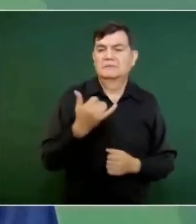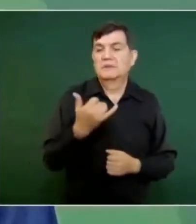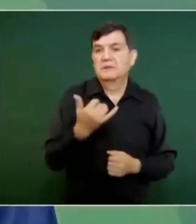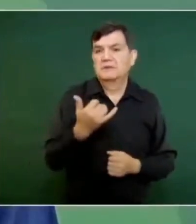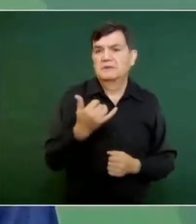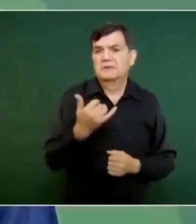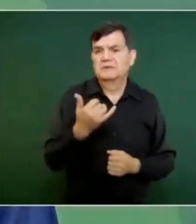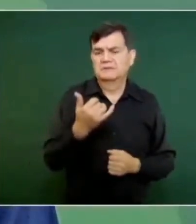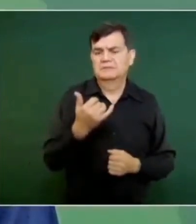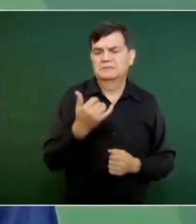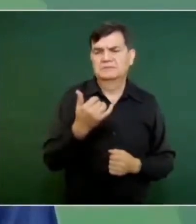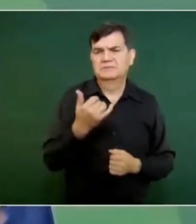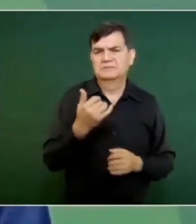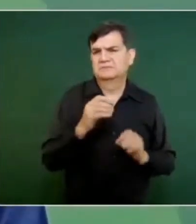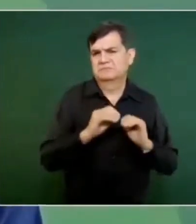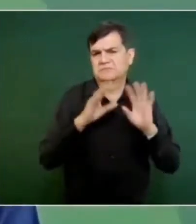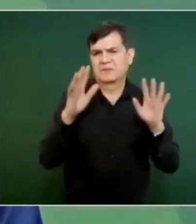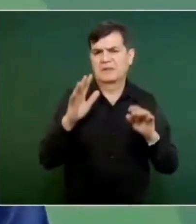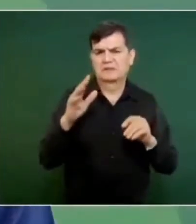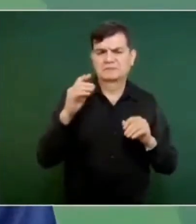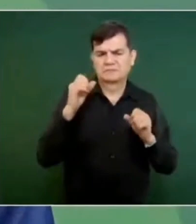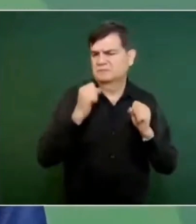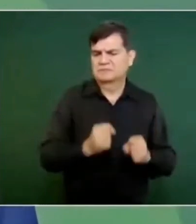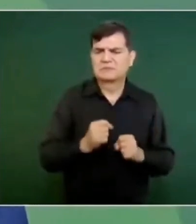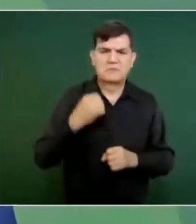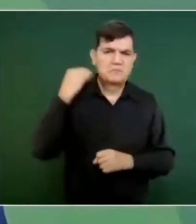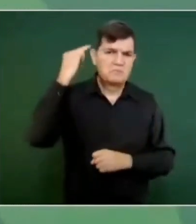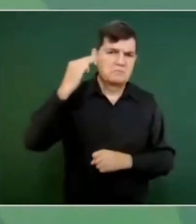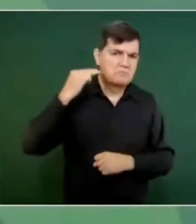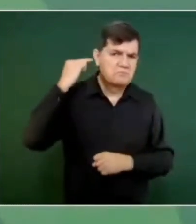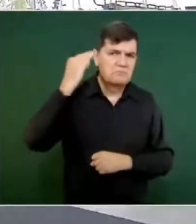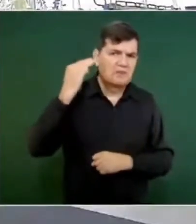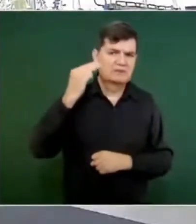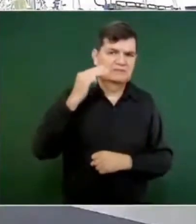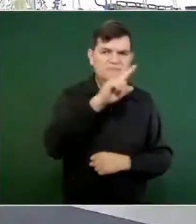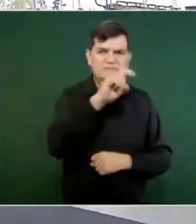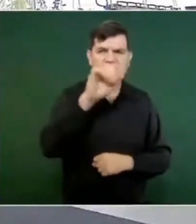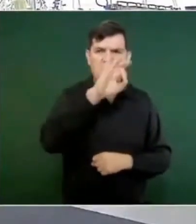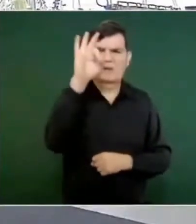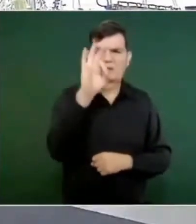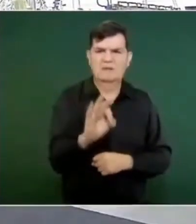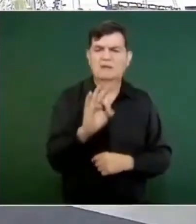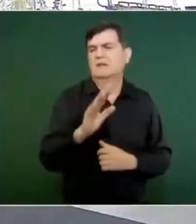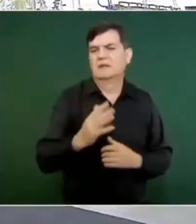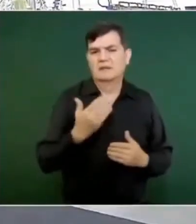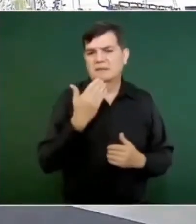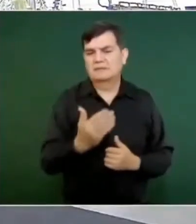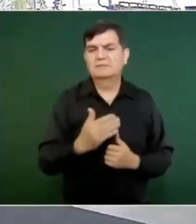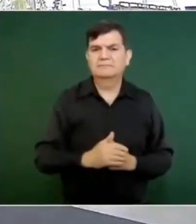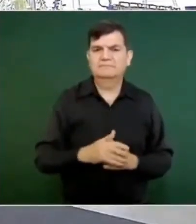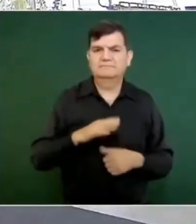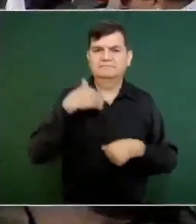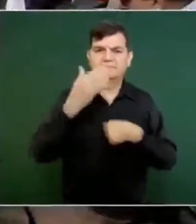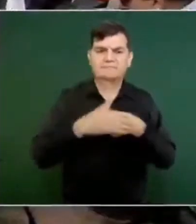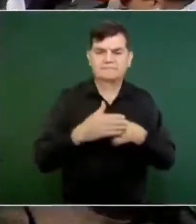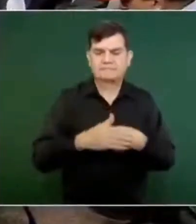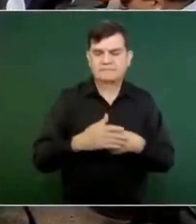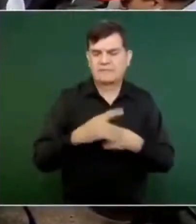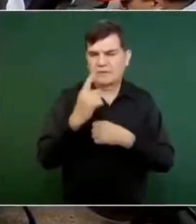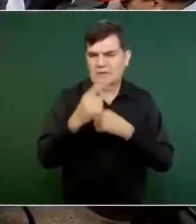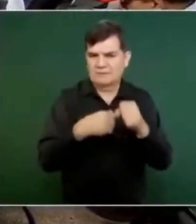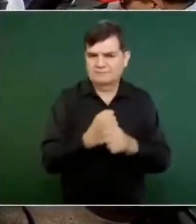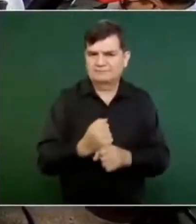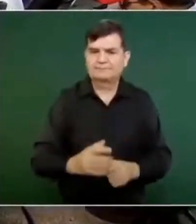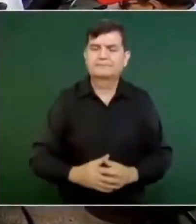duda en marzo al 100 del año próximo.